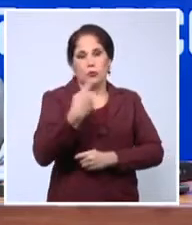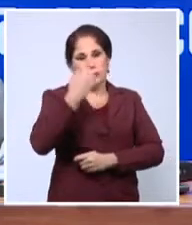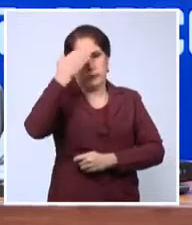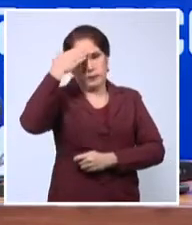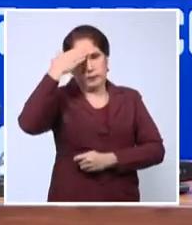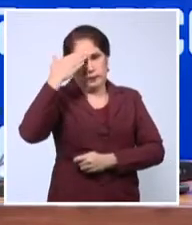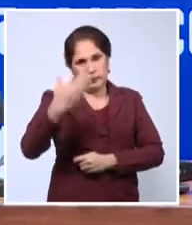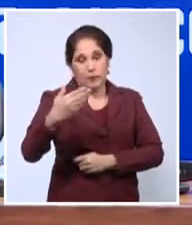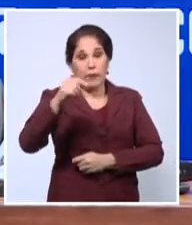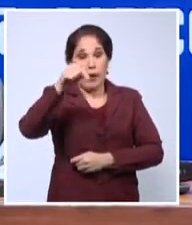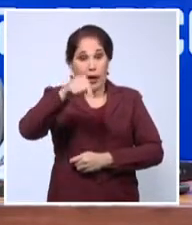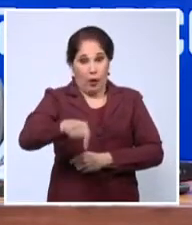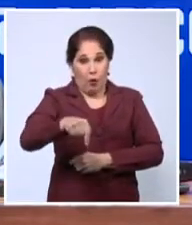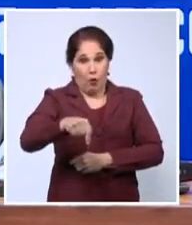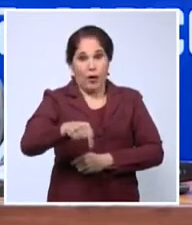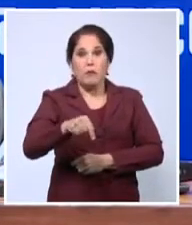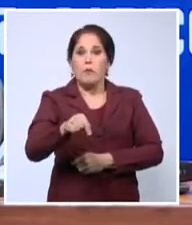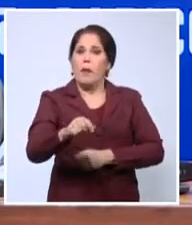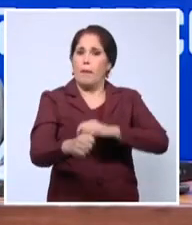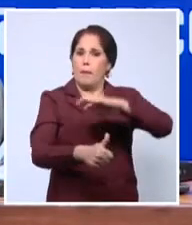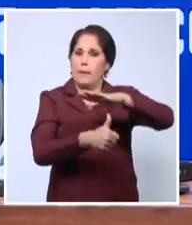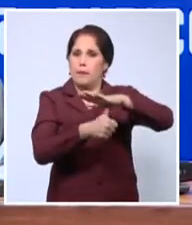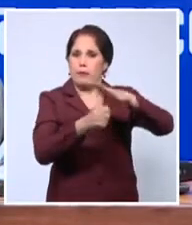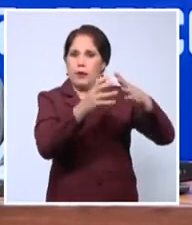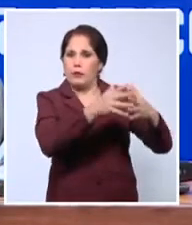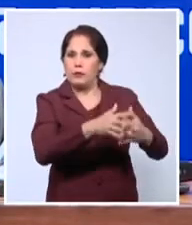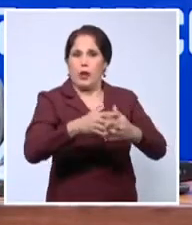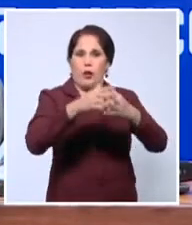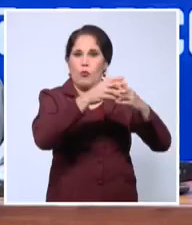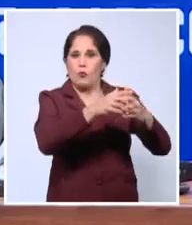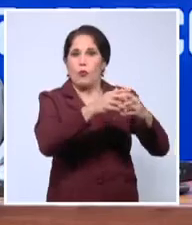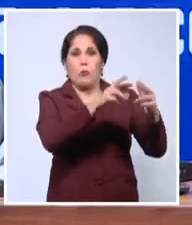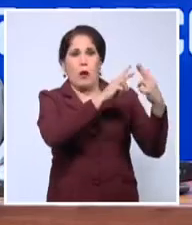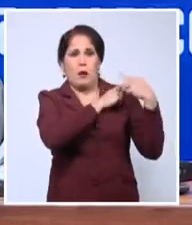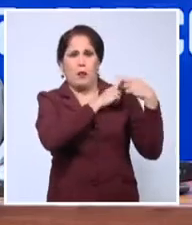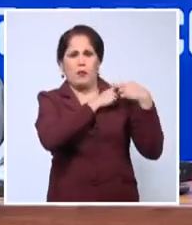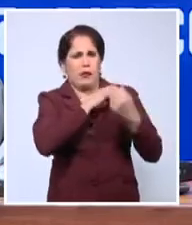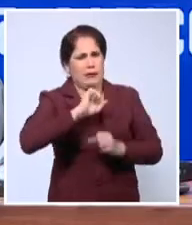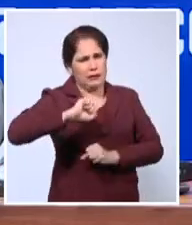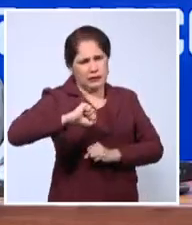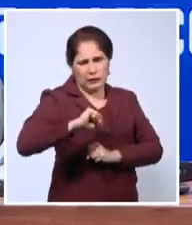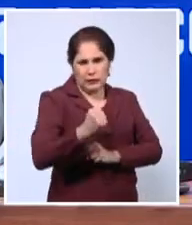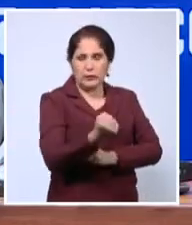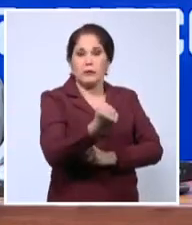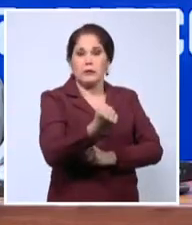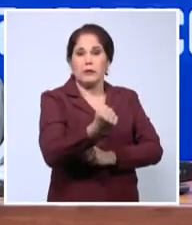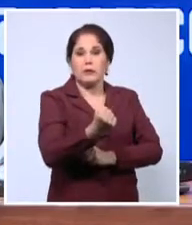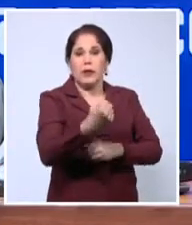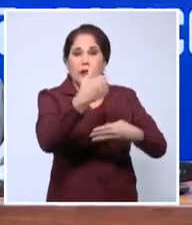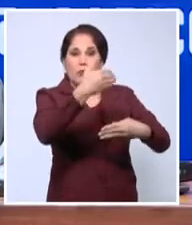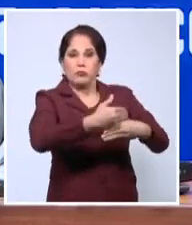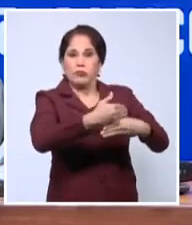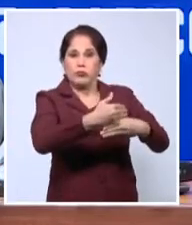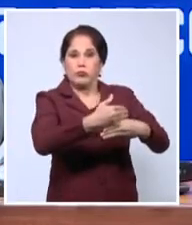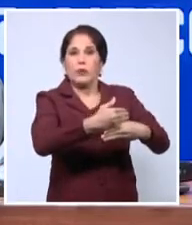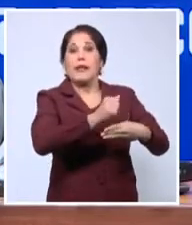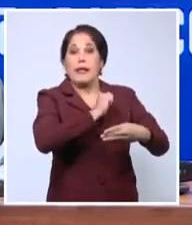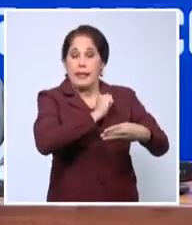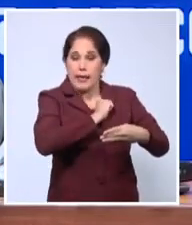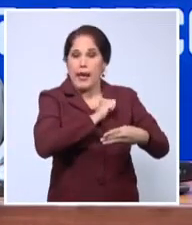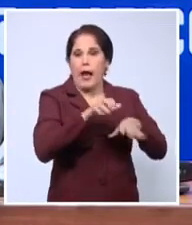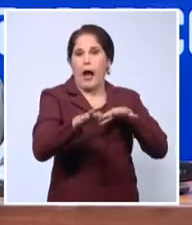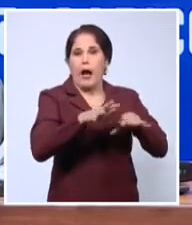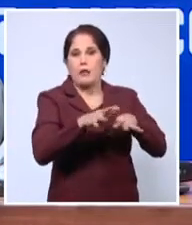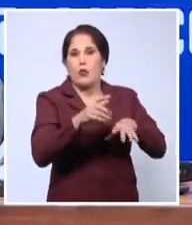La actual administración norteamericana, responsable del endurecimiento de la política de cerco, también desarrolla